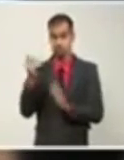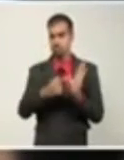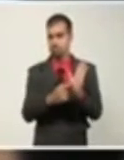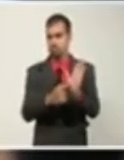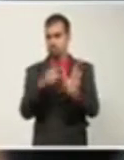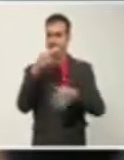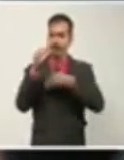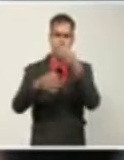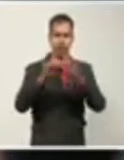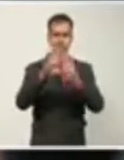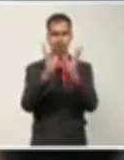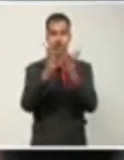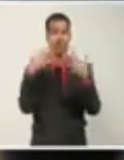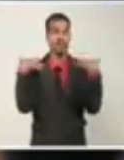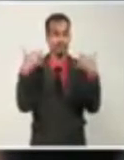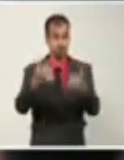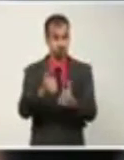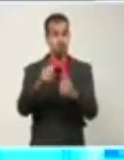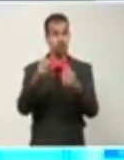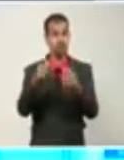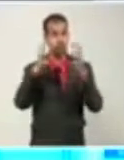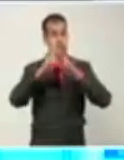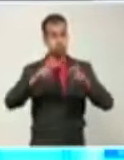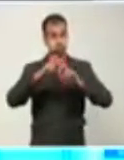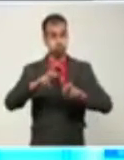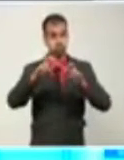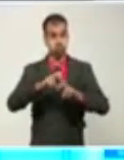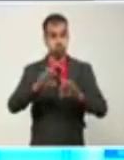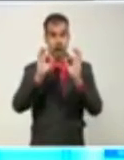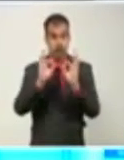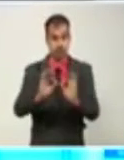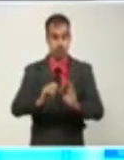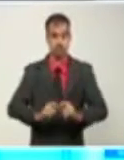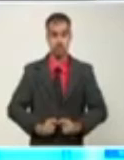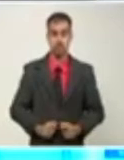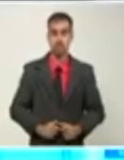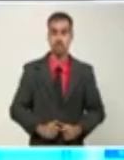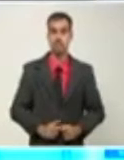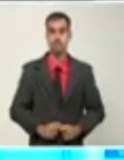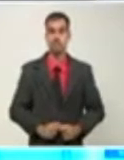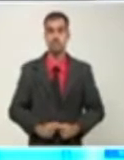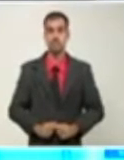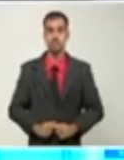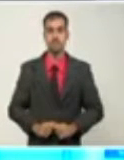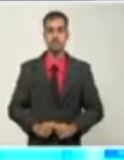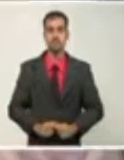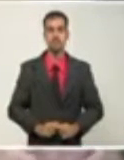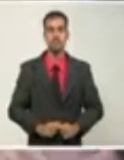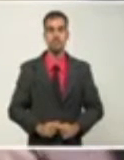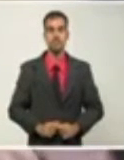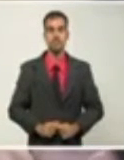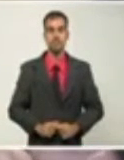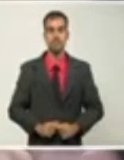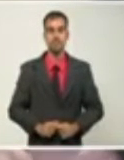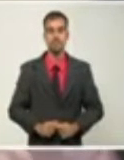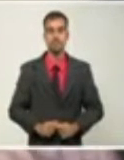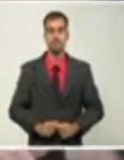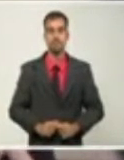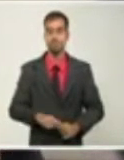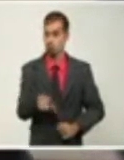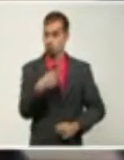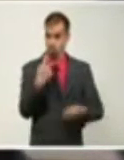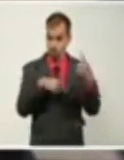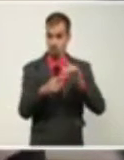Estudios Avanzados, institución que lidera la investigación. Lo que traemos aquí a presentar es algo que es un hecho, una